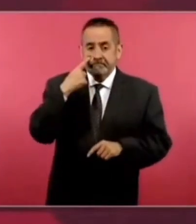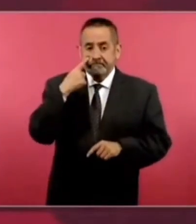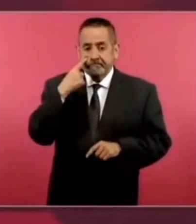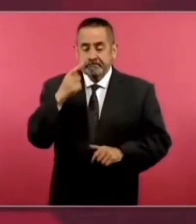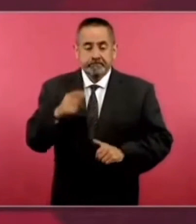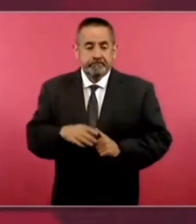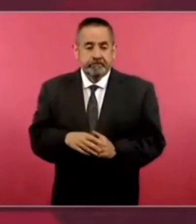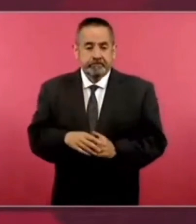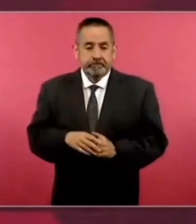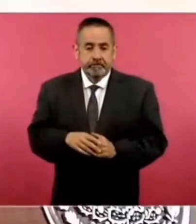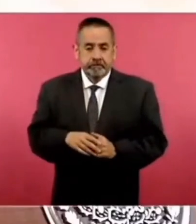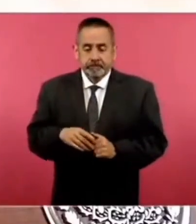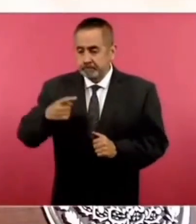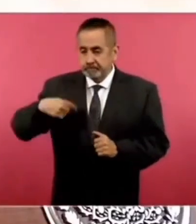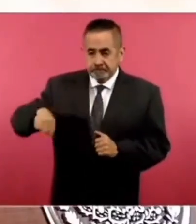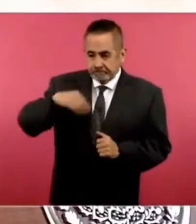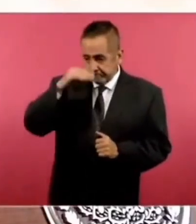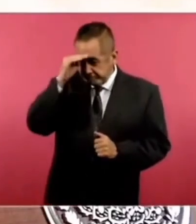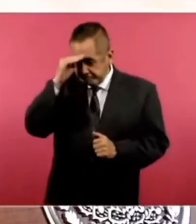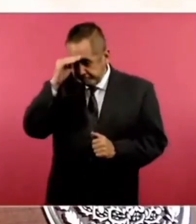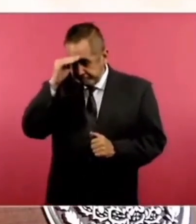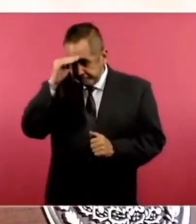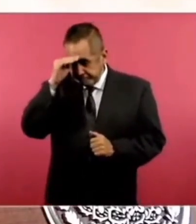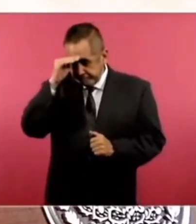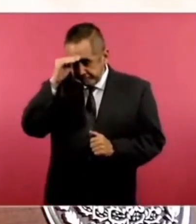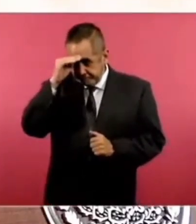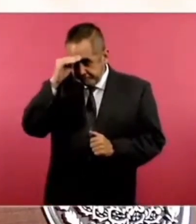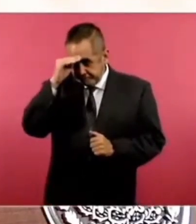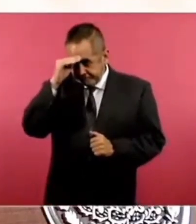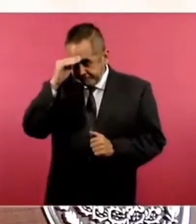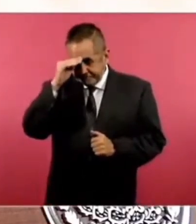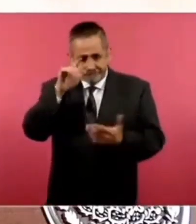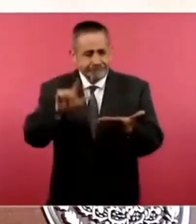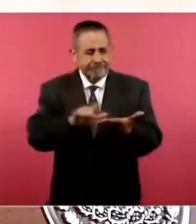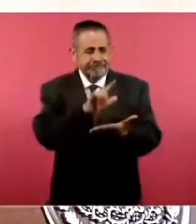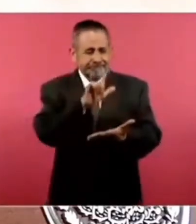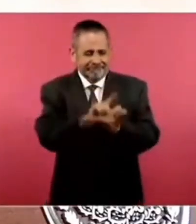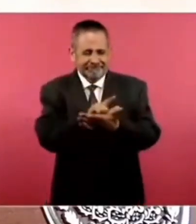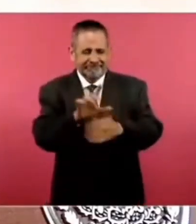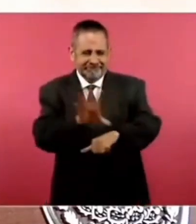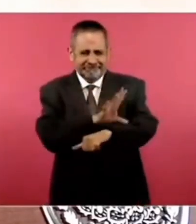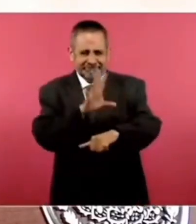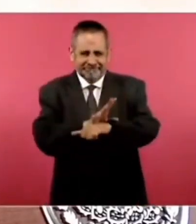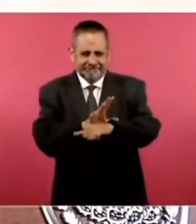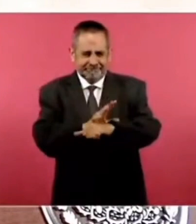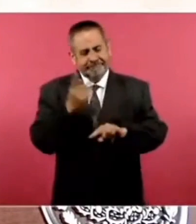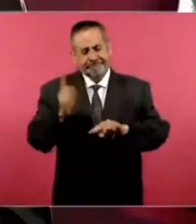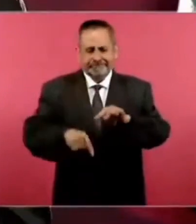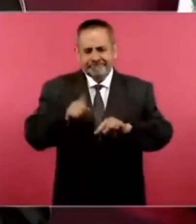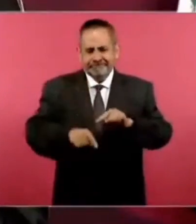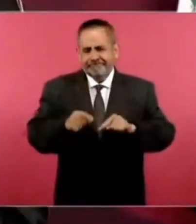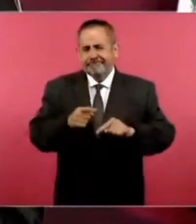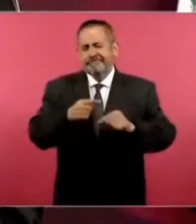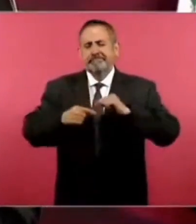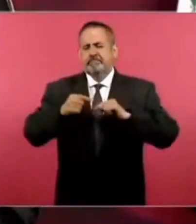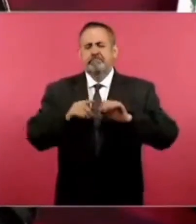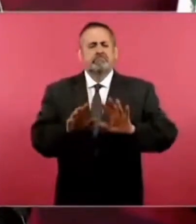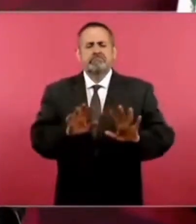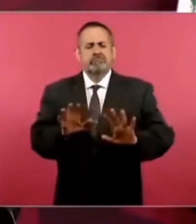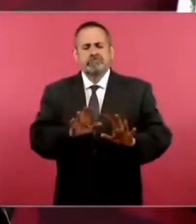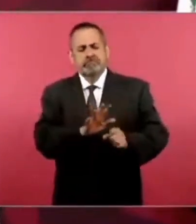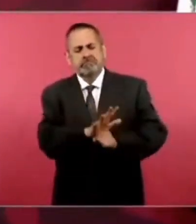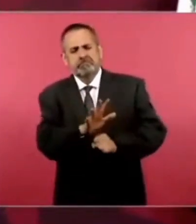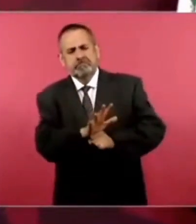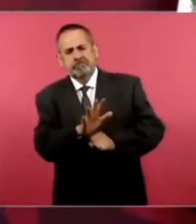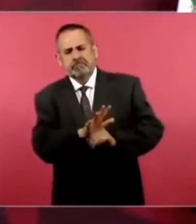dar marcha atrás a la reforma energética porque tuvimos